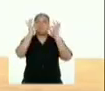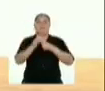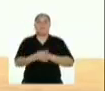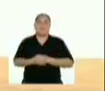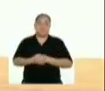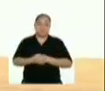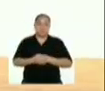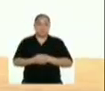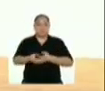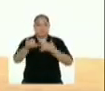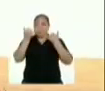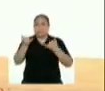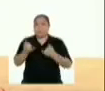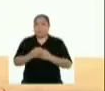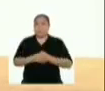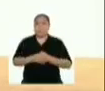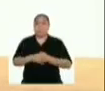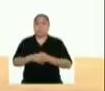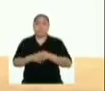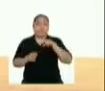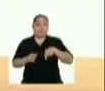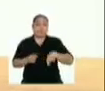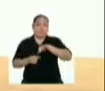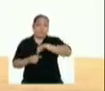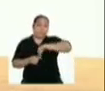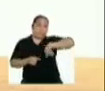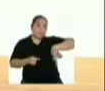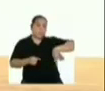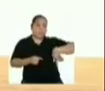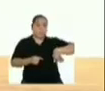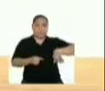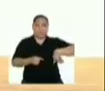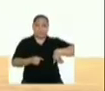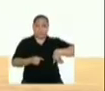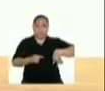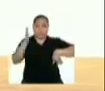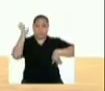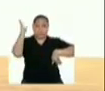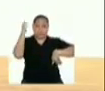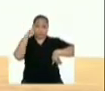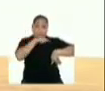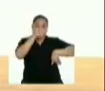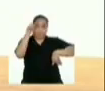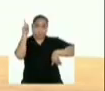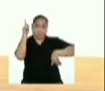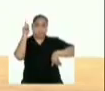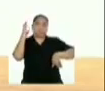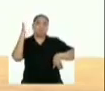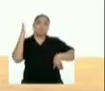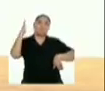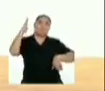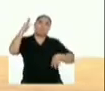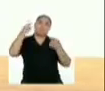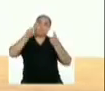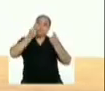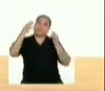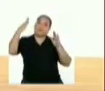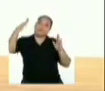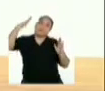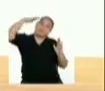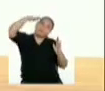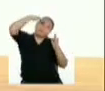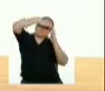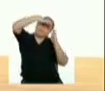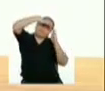Perfecto. Ahora colocamos nuestra pierna hacia un lado. Con la mano contraria, tratamos de tocar la